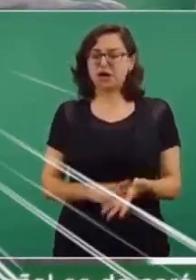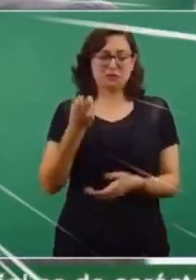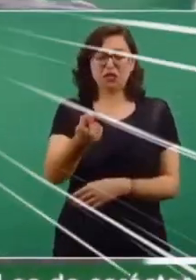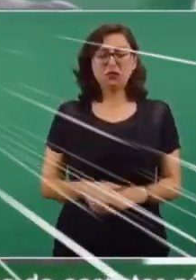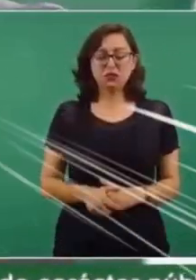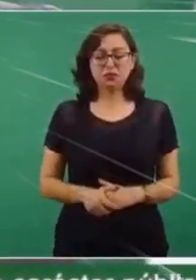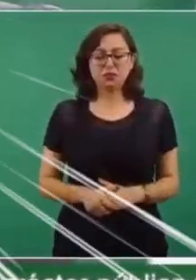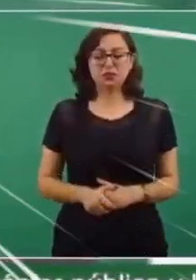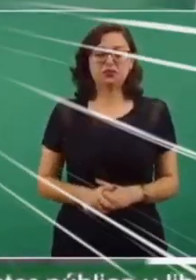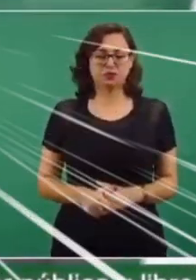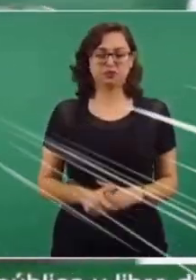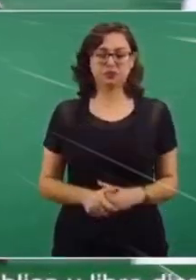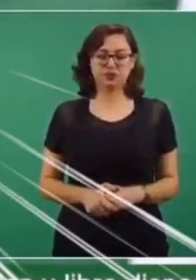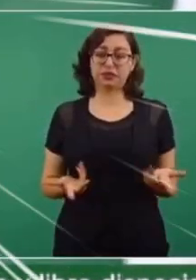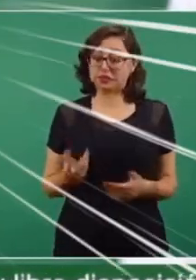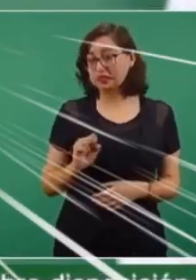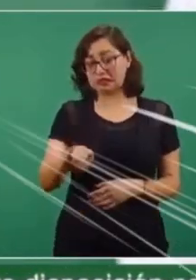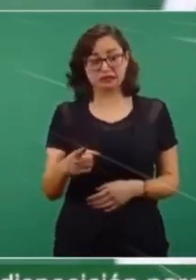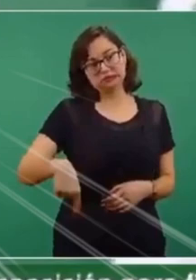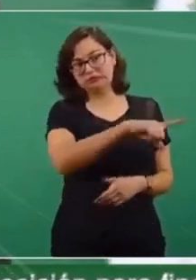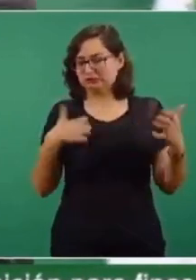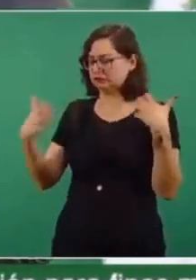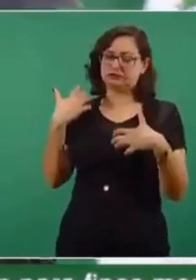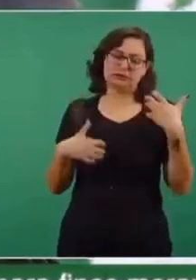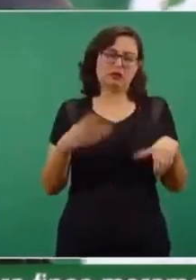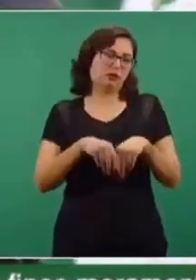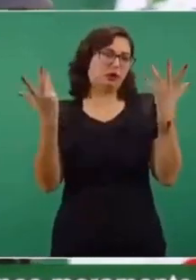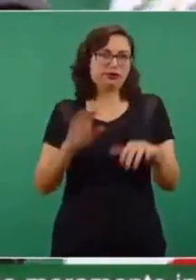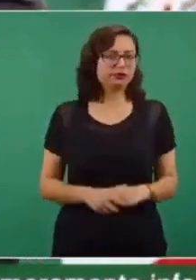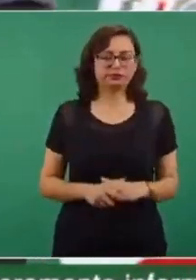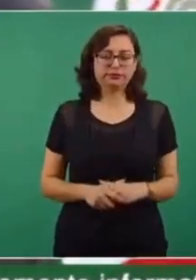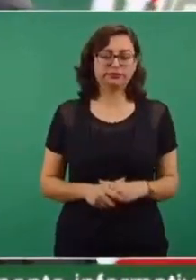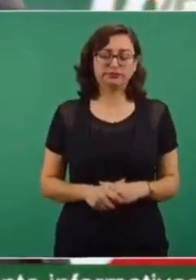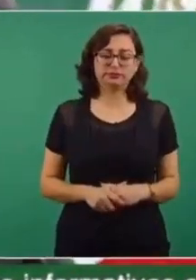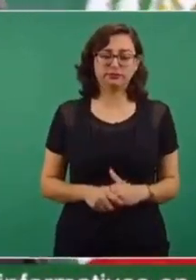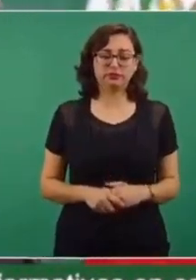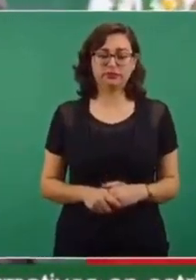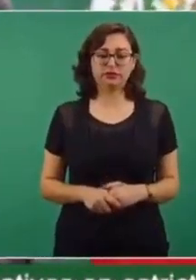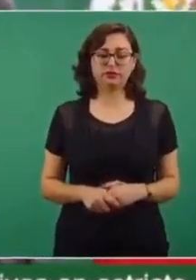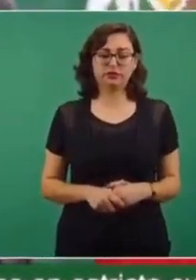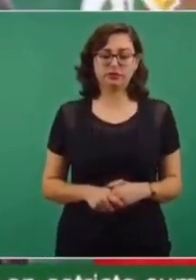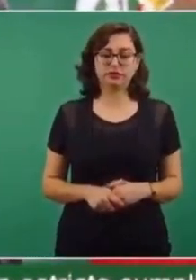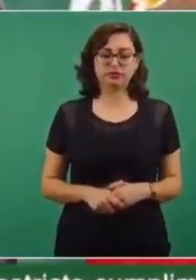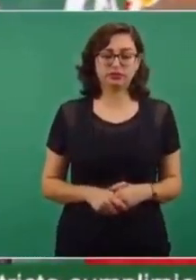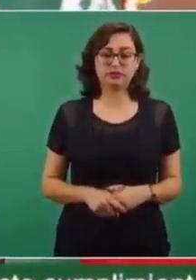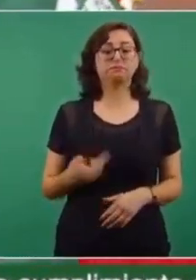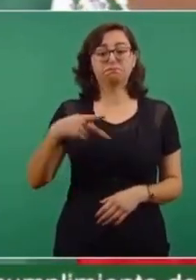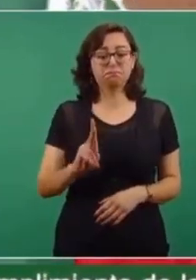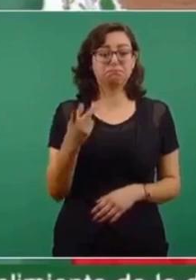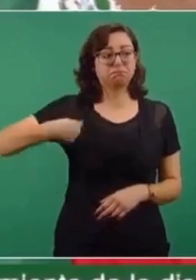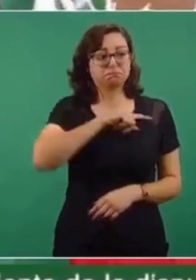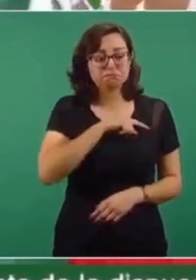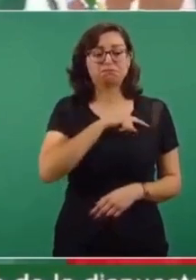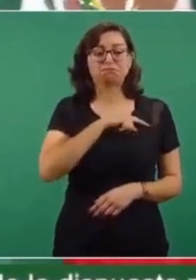Eso es. Entonces, claro que se van a inconformar, pues sí, pero tenemos